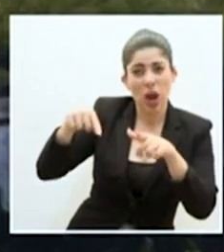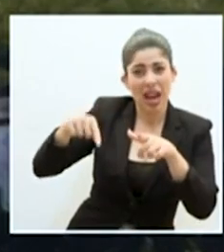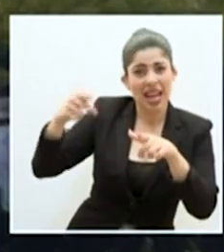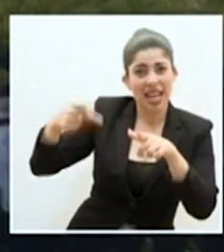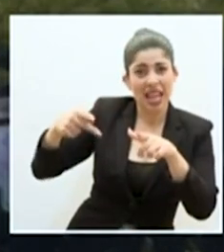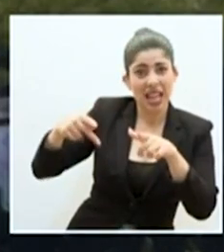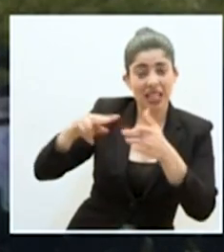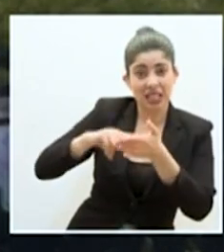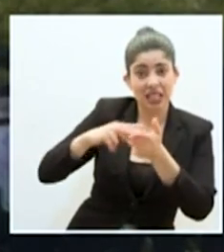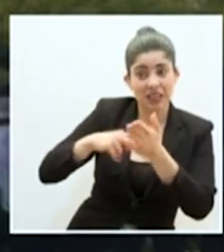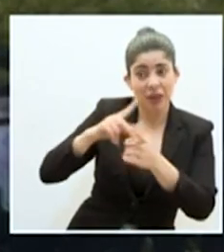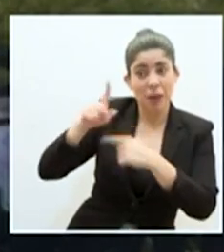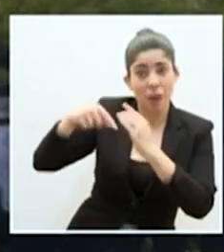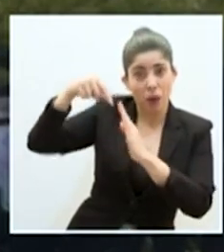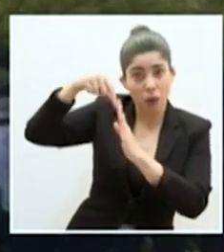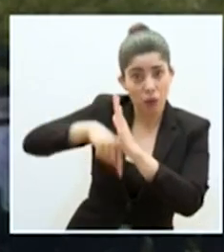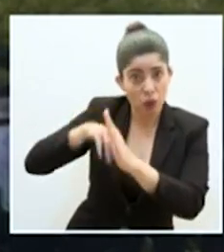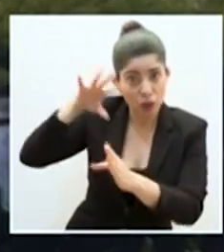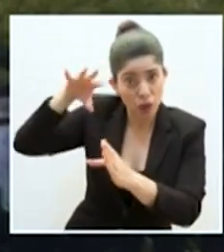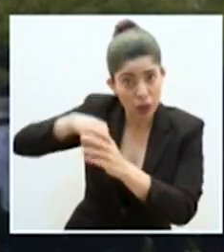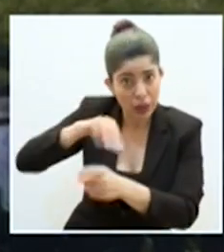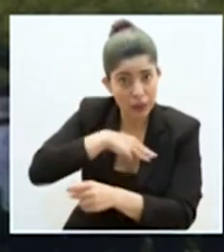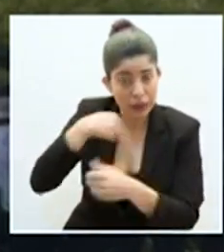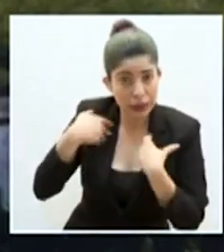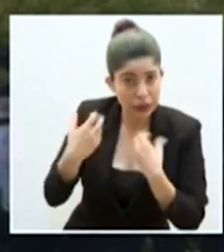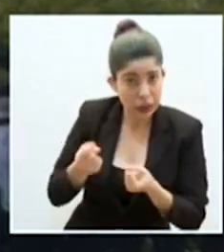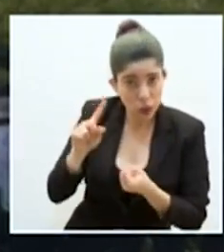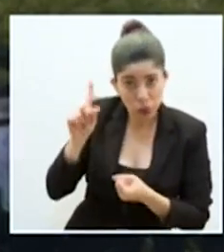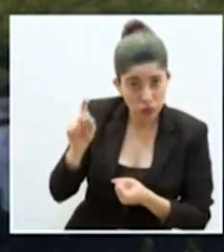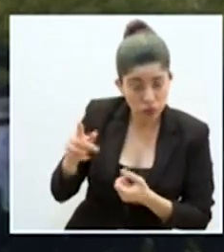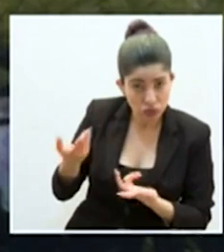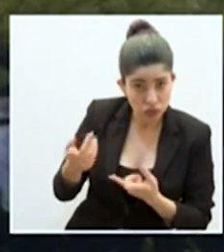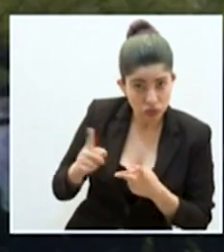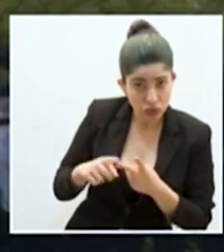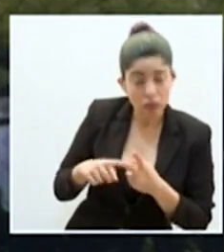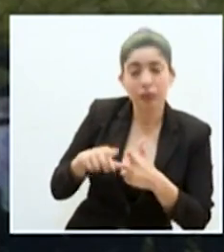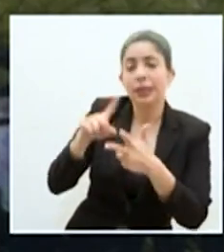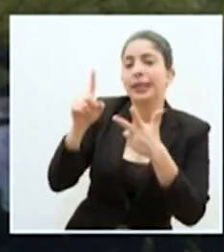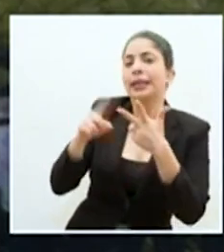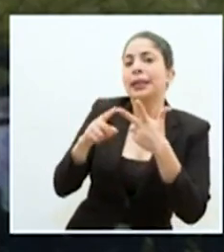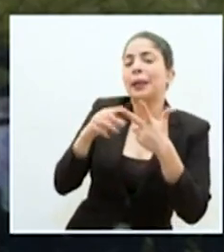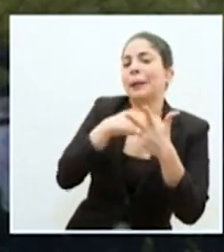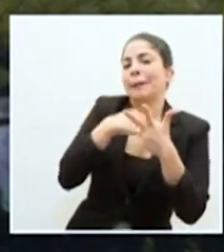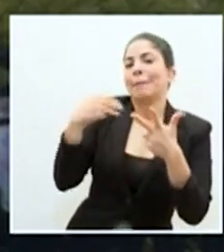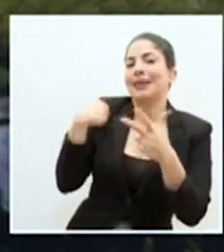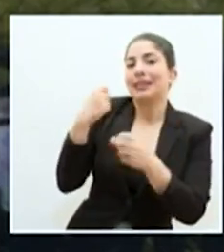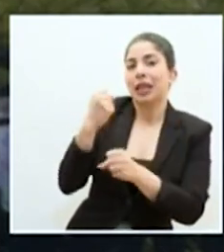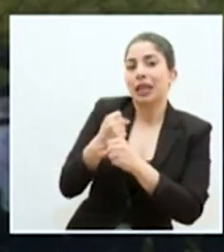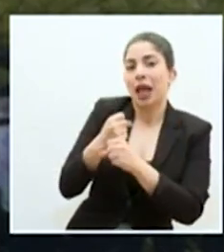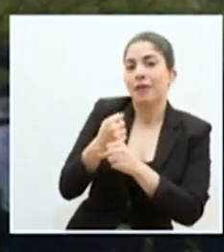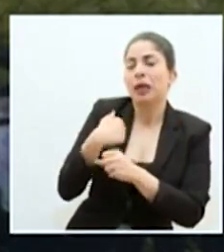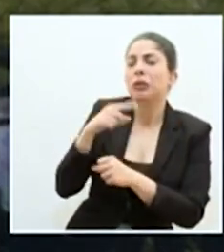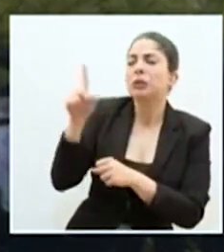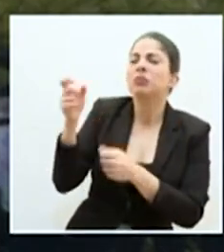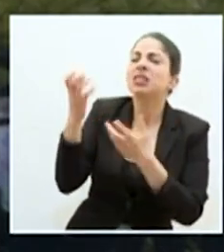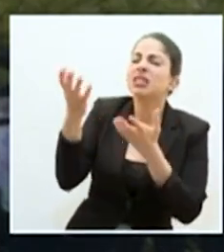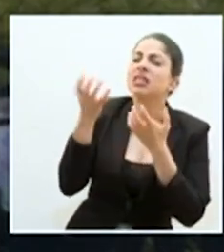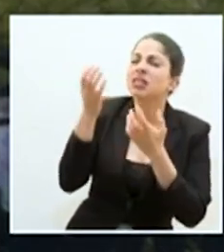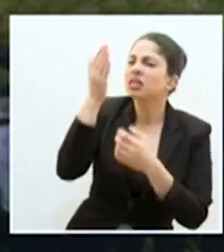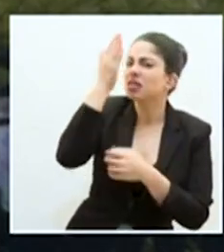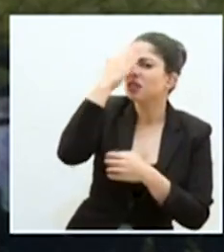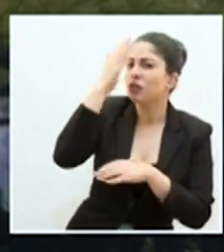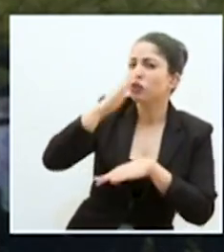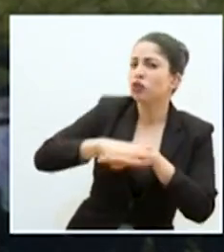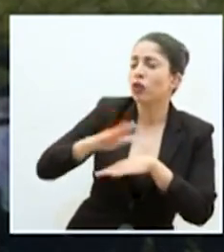haber una intervención más profunda de parte del Ministerio de Salud. Y para la Ministra de Trabajo también nos gustaría saber un poquito sobre